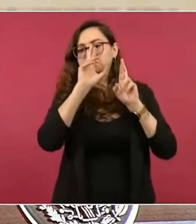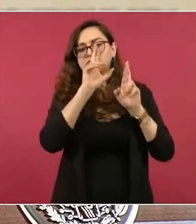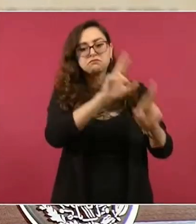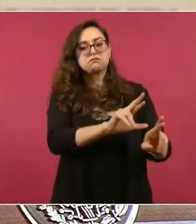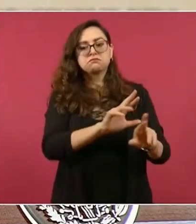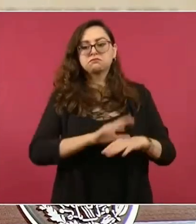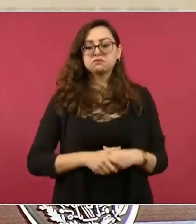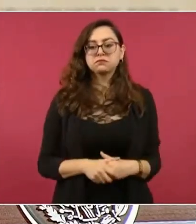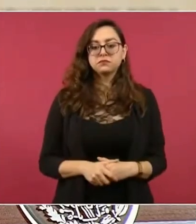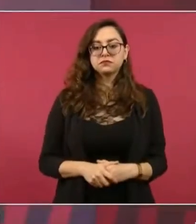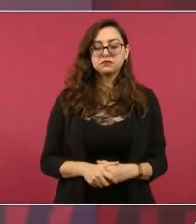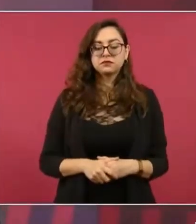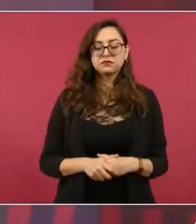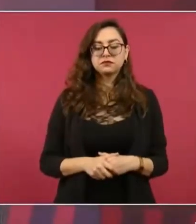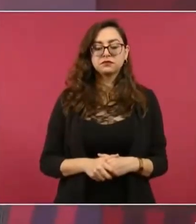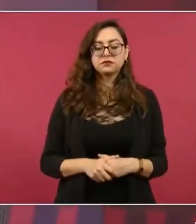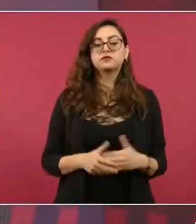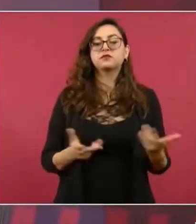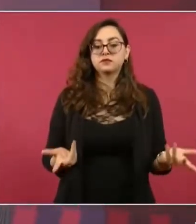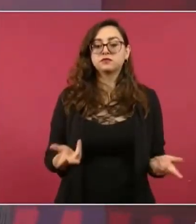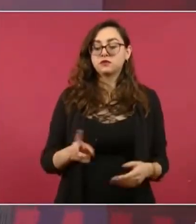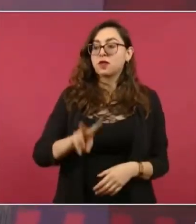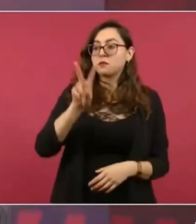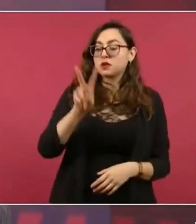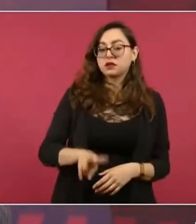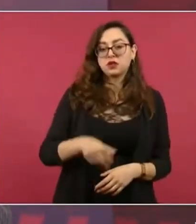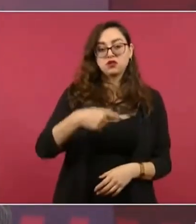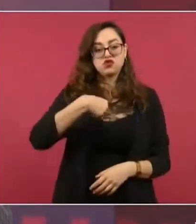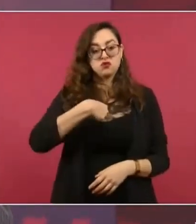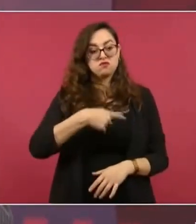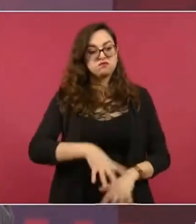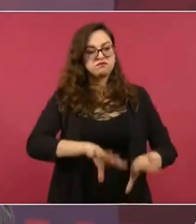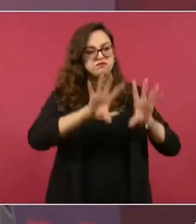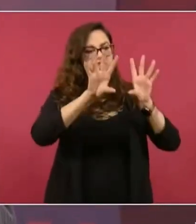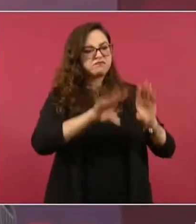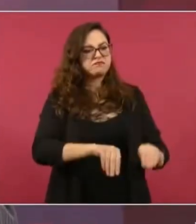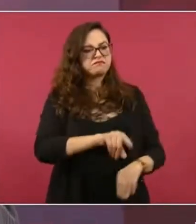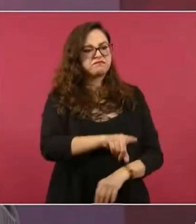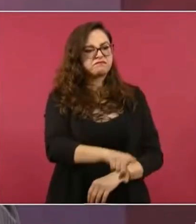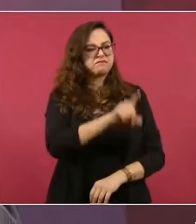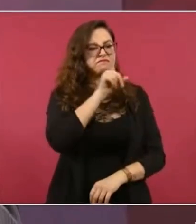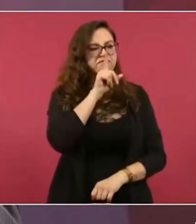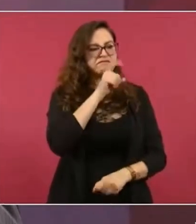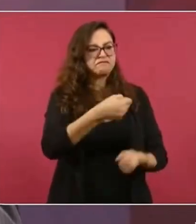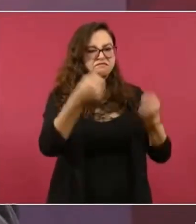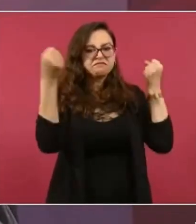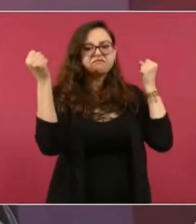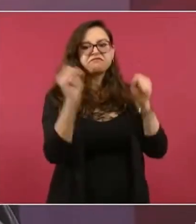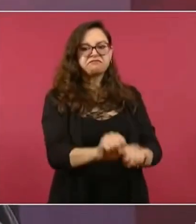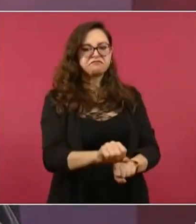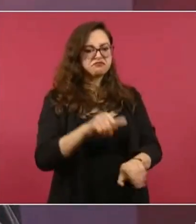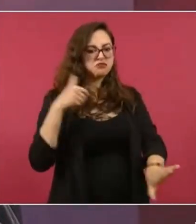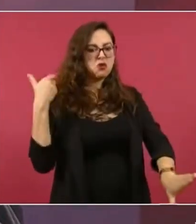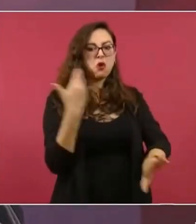de que tenemos democracia. En una dictadura no sucede eso.